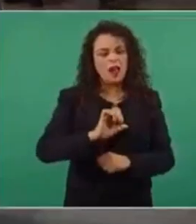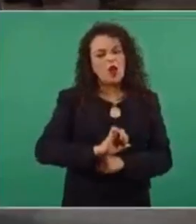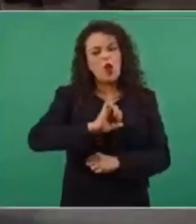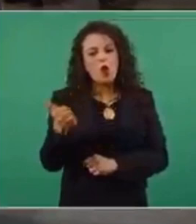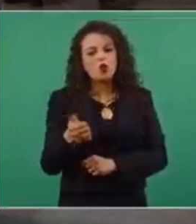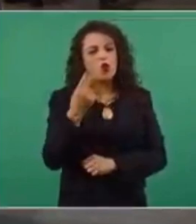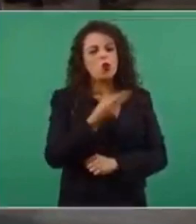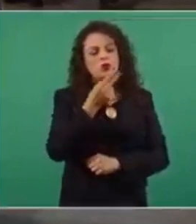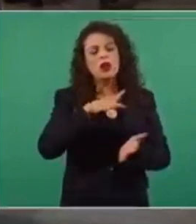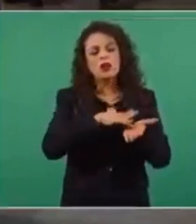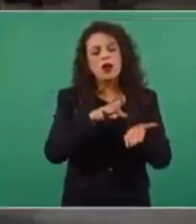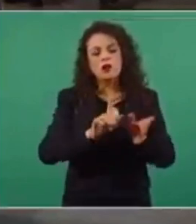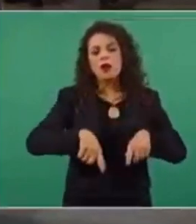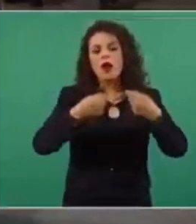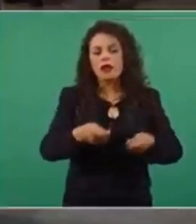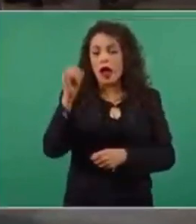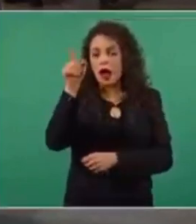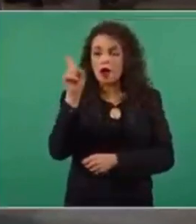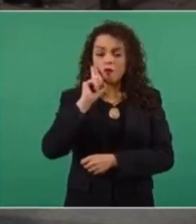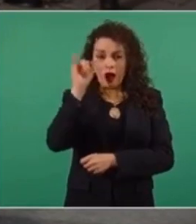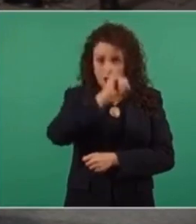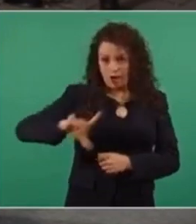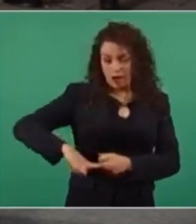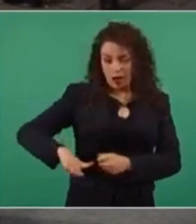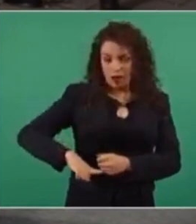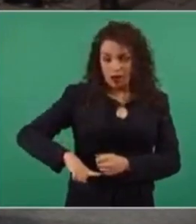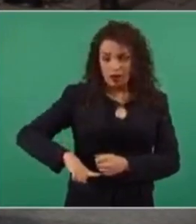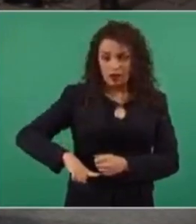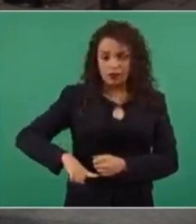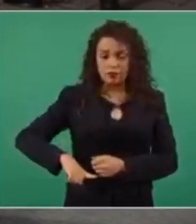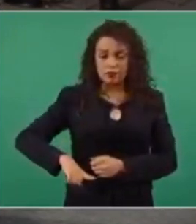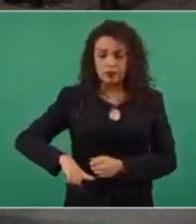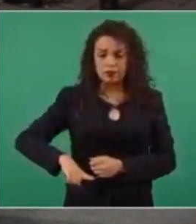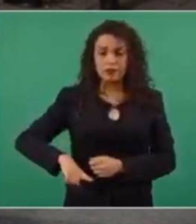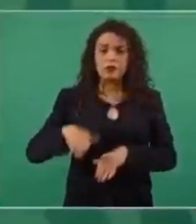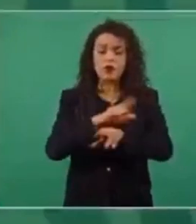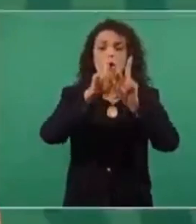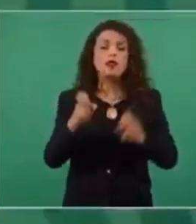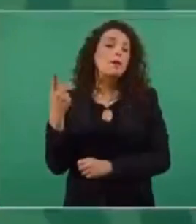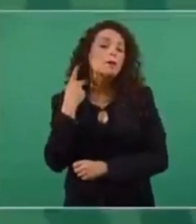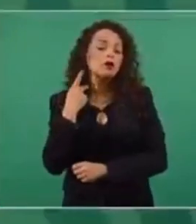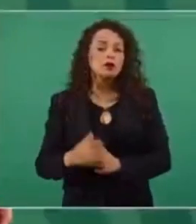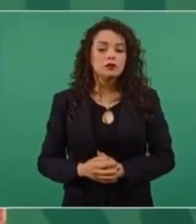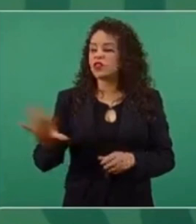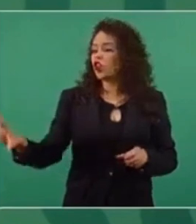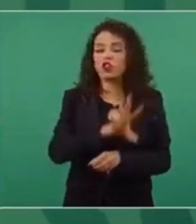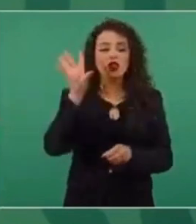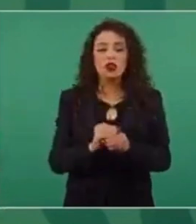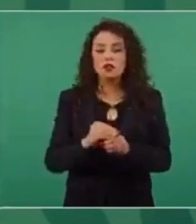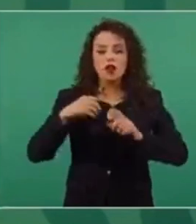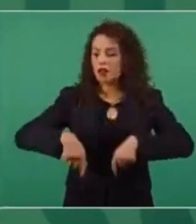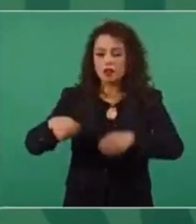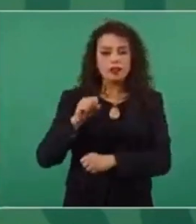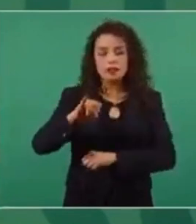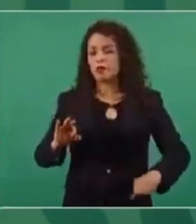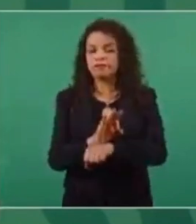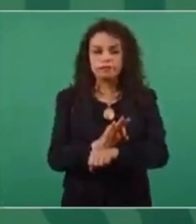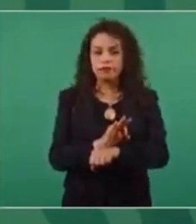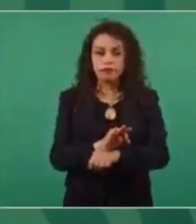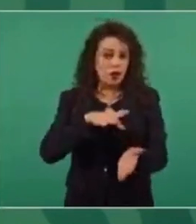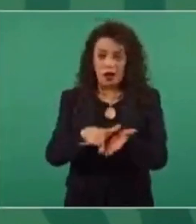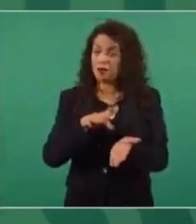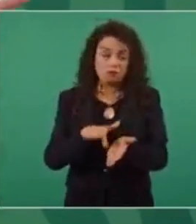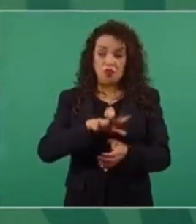estará usted ofreciendo a la jefa de gobierno para salir de esta circunstancia en lo político? Todo, todo, todo mi apoyo. Y mi